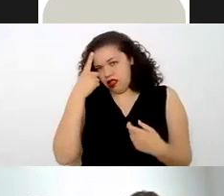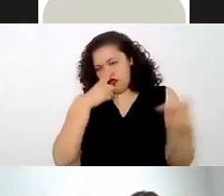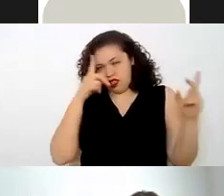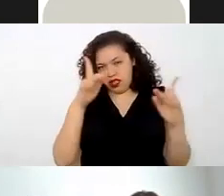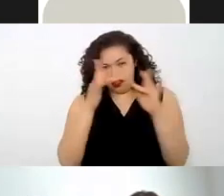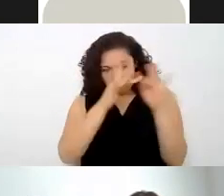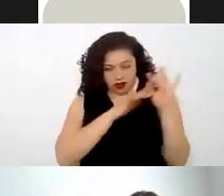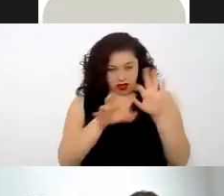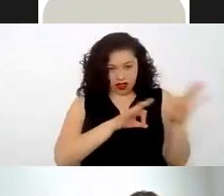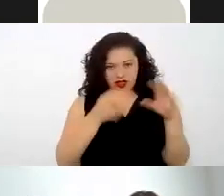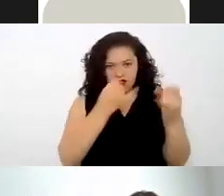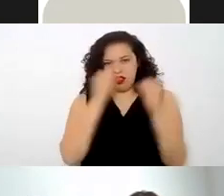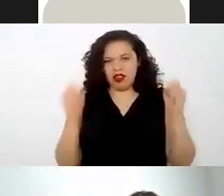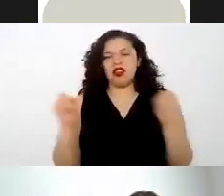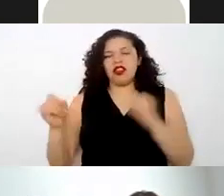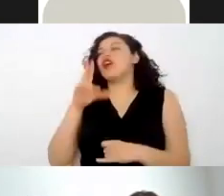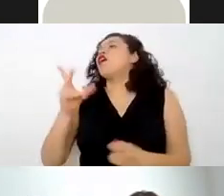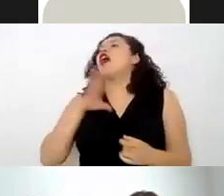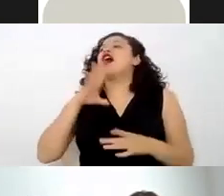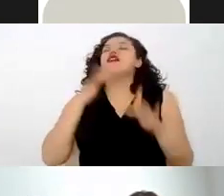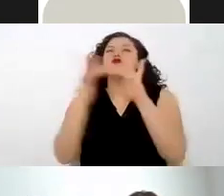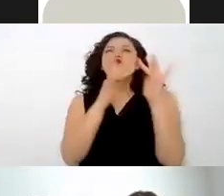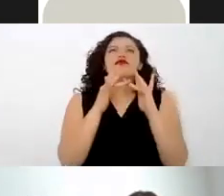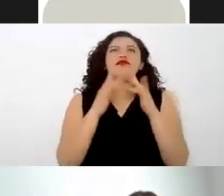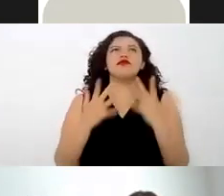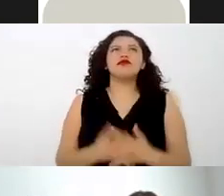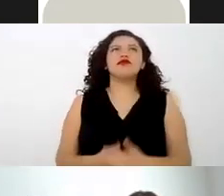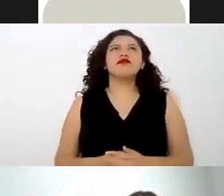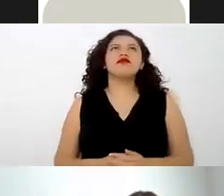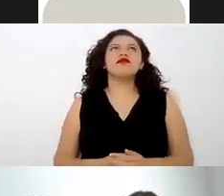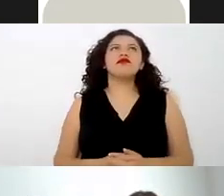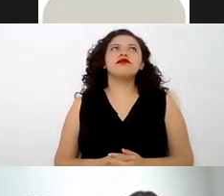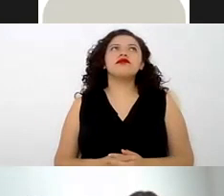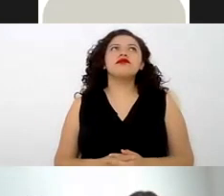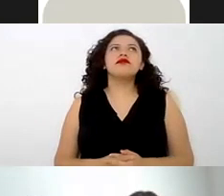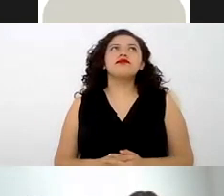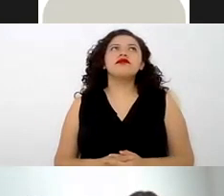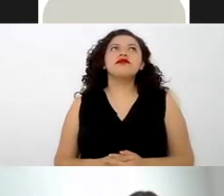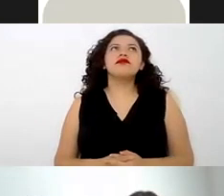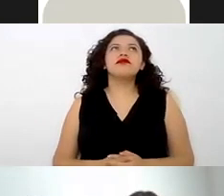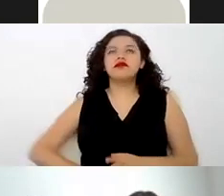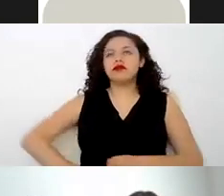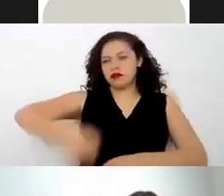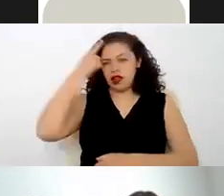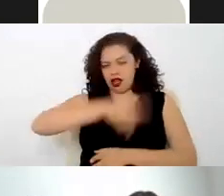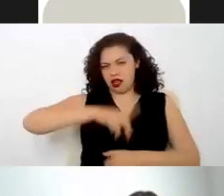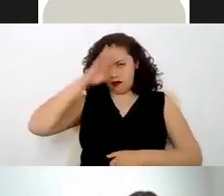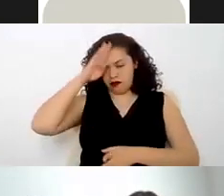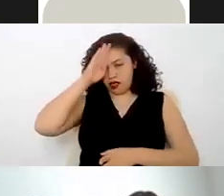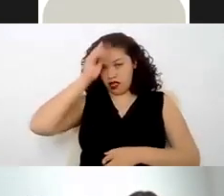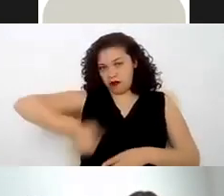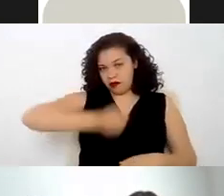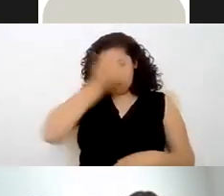sino que más bien es una continuación de la se considera del primer patrón digamos a